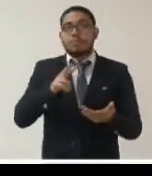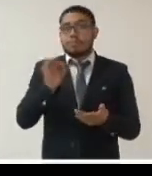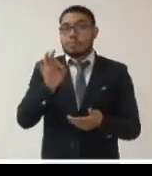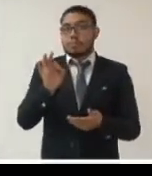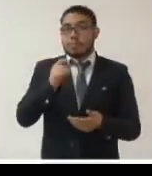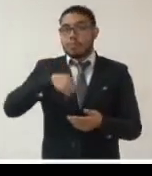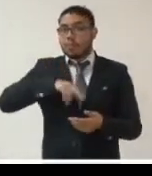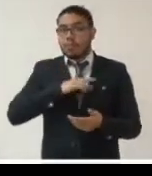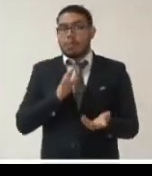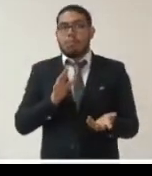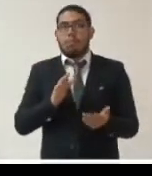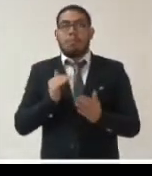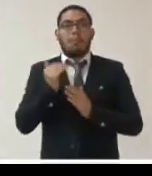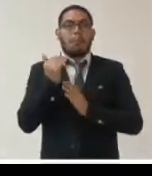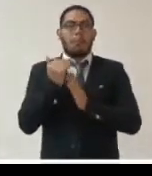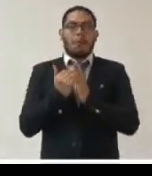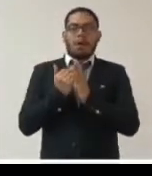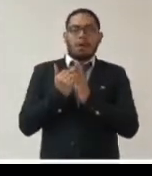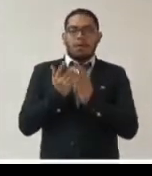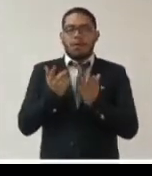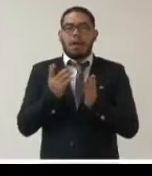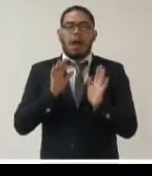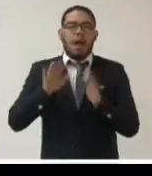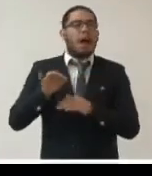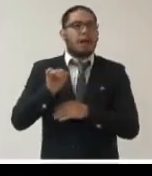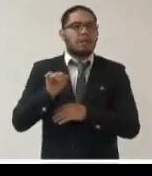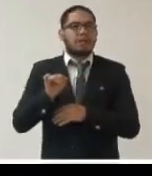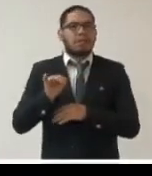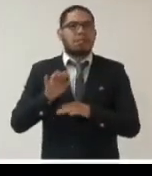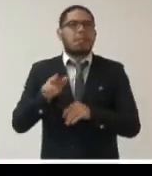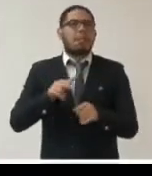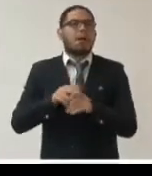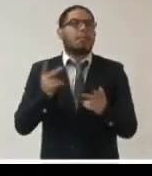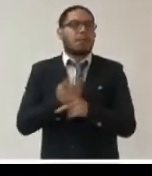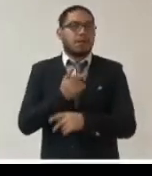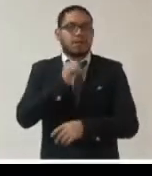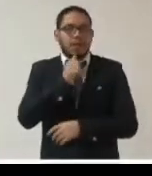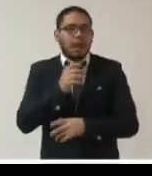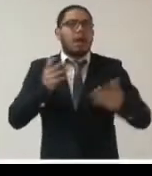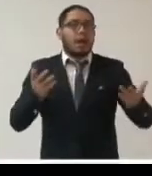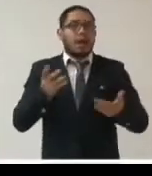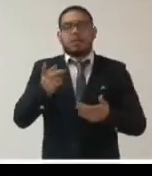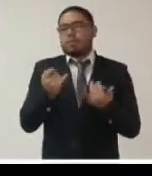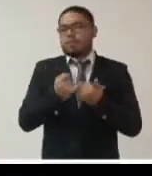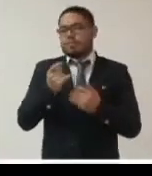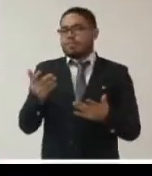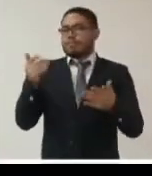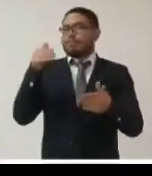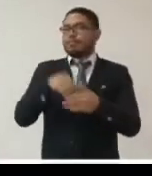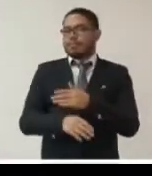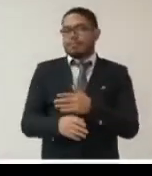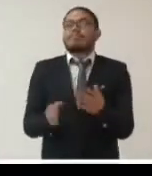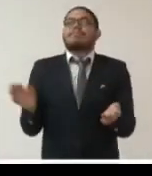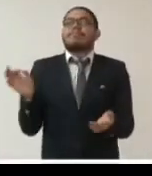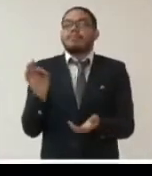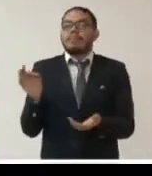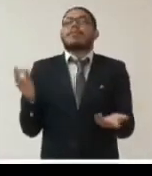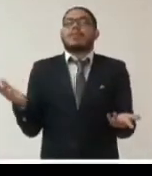guardia pues puede ser un retroceso tremendo a nivel mundial y es algo que ninguna de las autoridades nos podemos